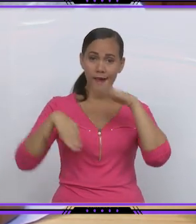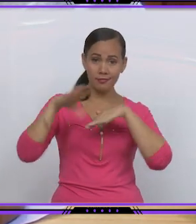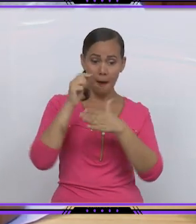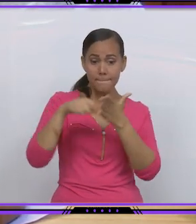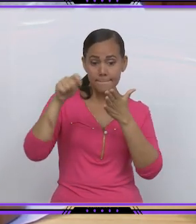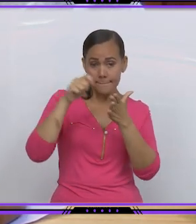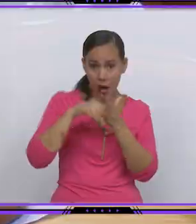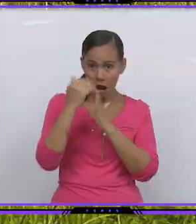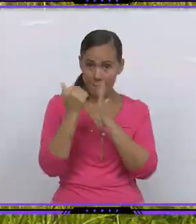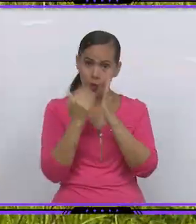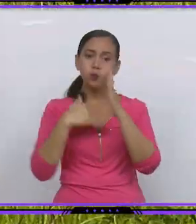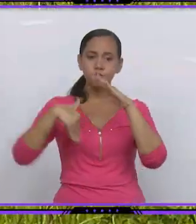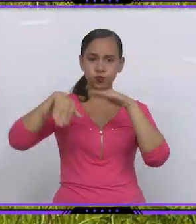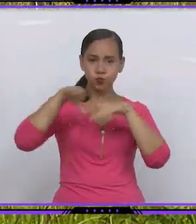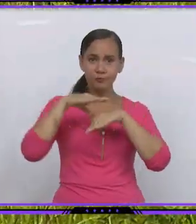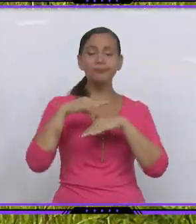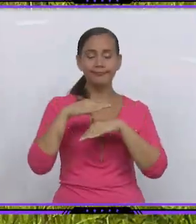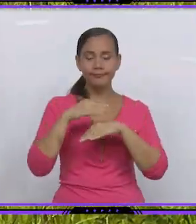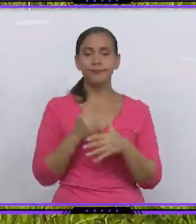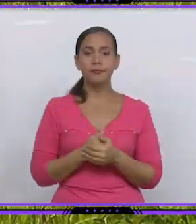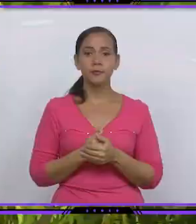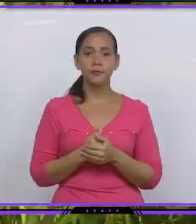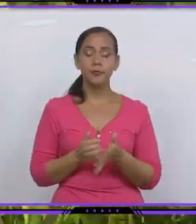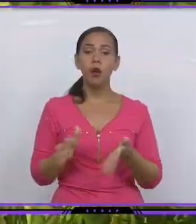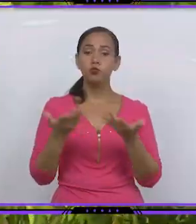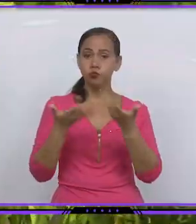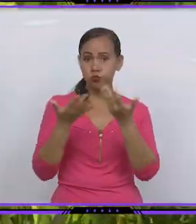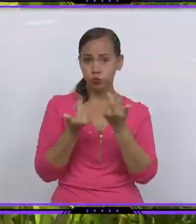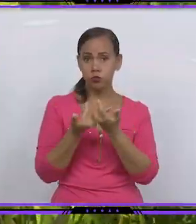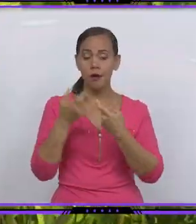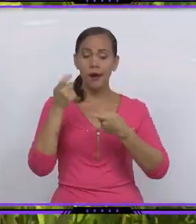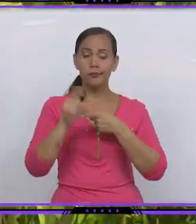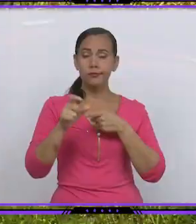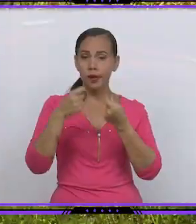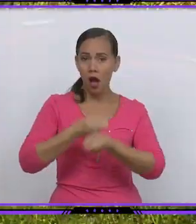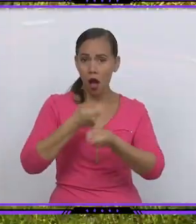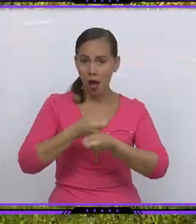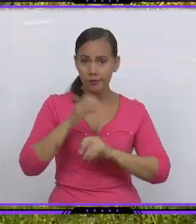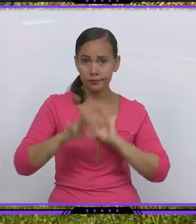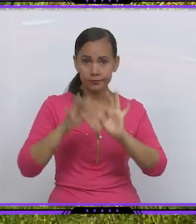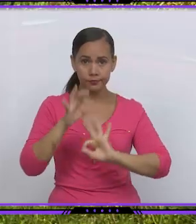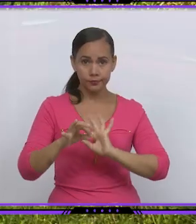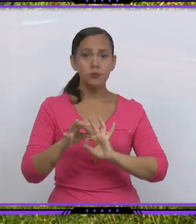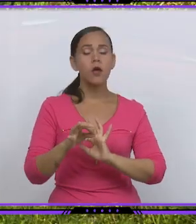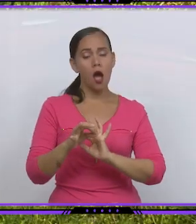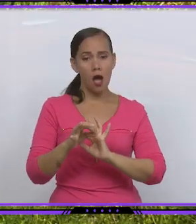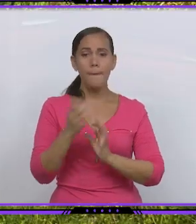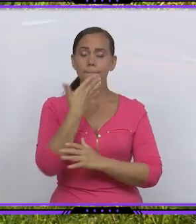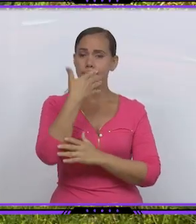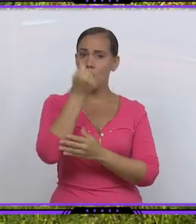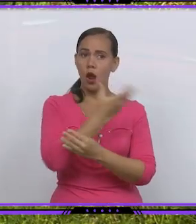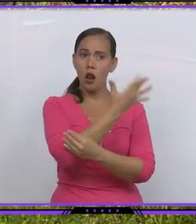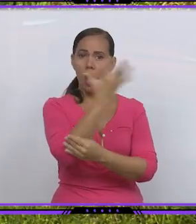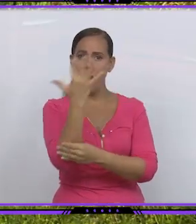hasta la fecha. Incrementar la resiliencia de la producción agrícola ante el cambio climático y mejorar los sistemas forestales